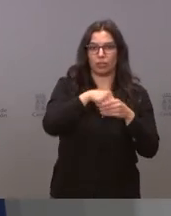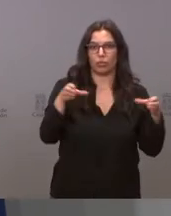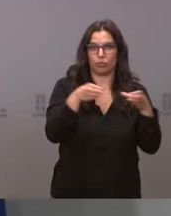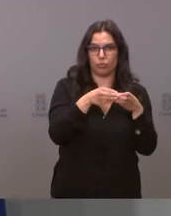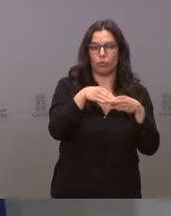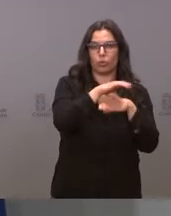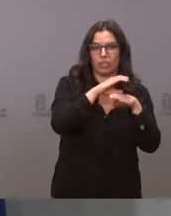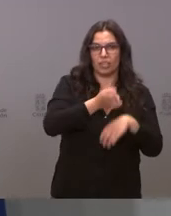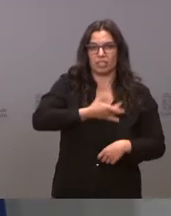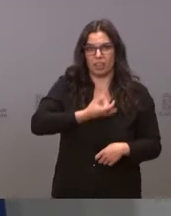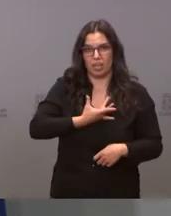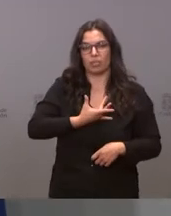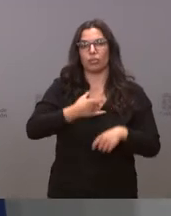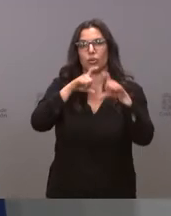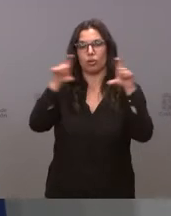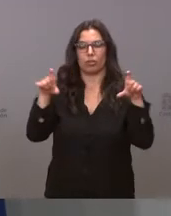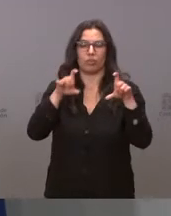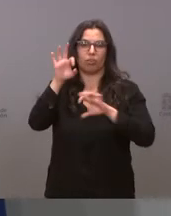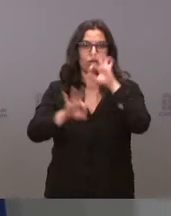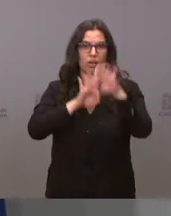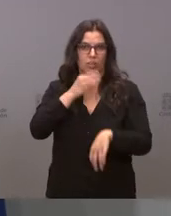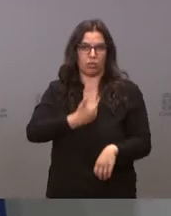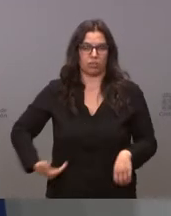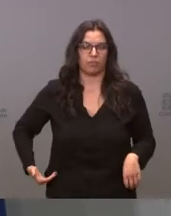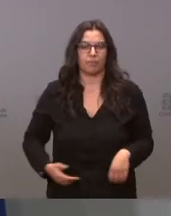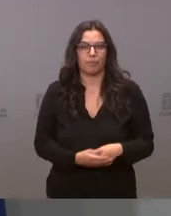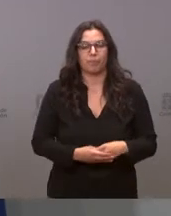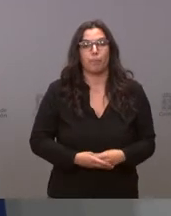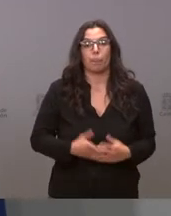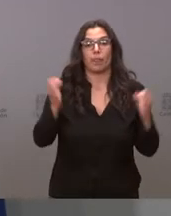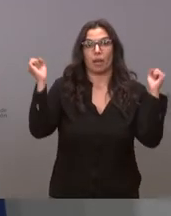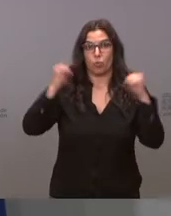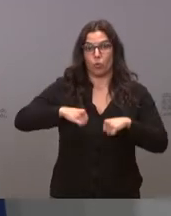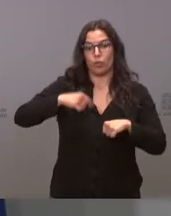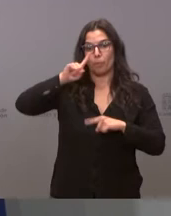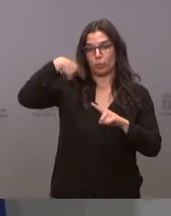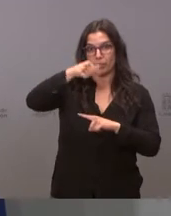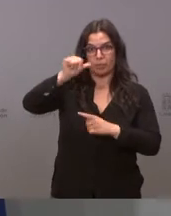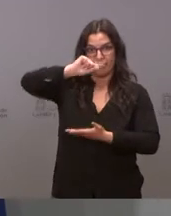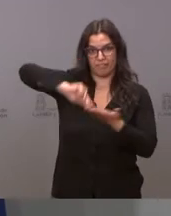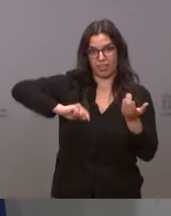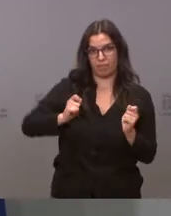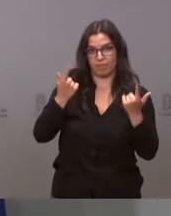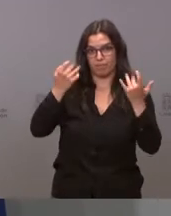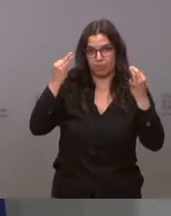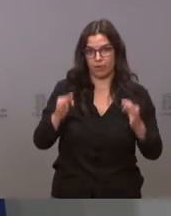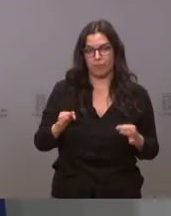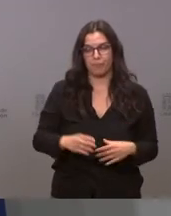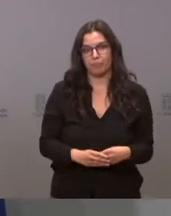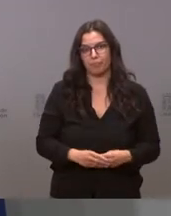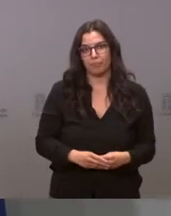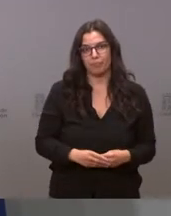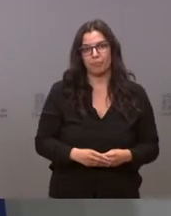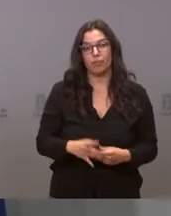sindicatos y organizaciones empresariales. Este acuerdo se firmará la semana que viene y es